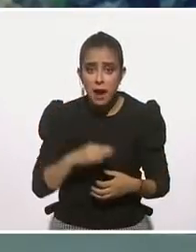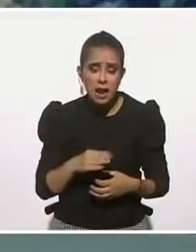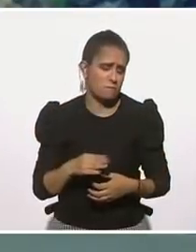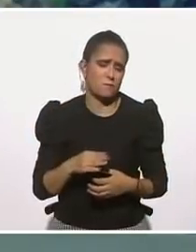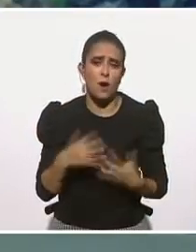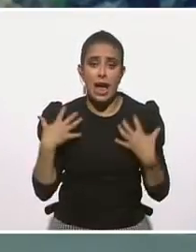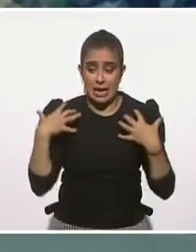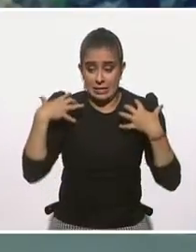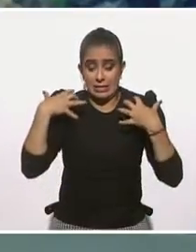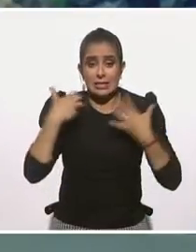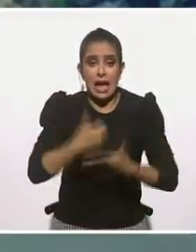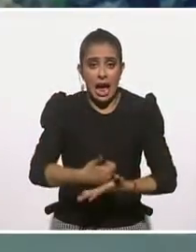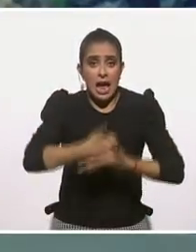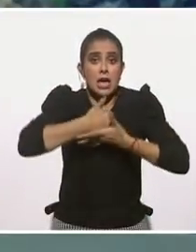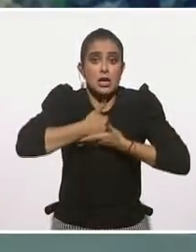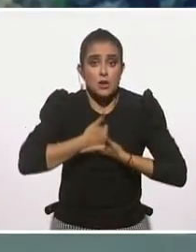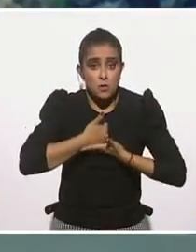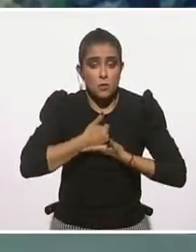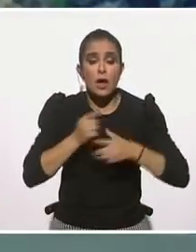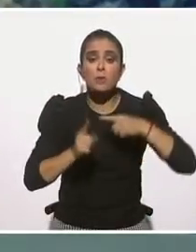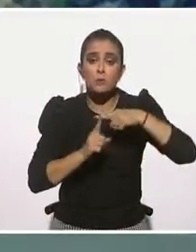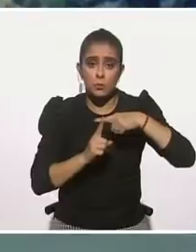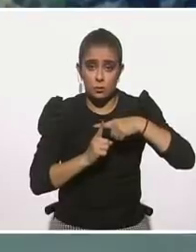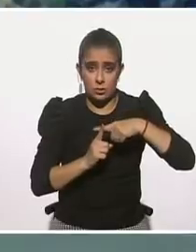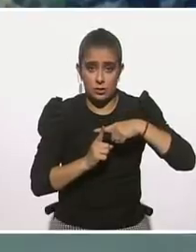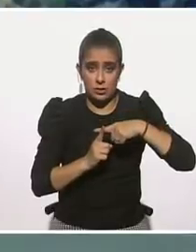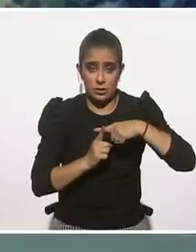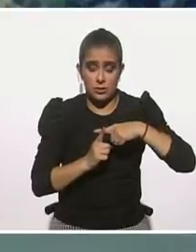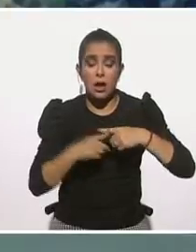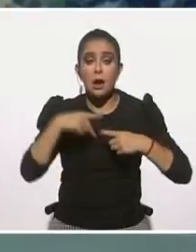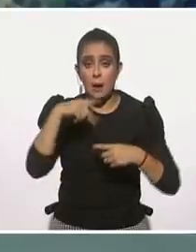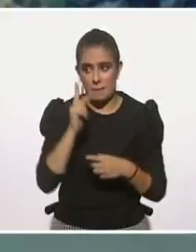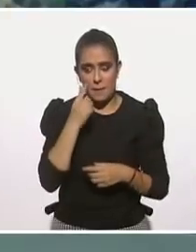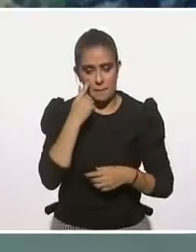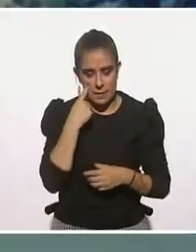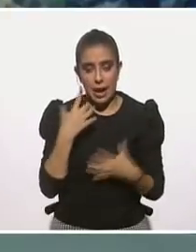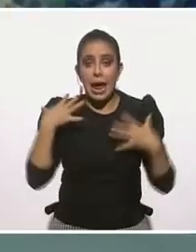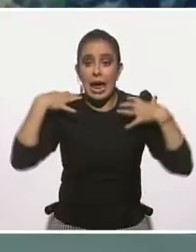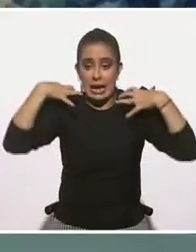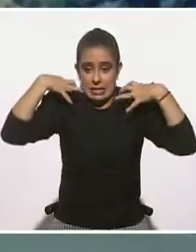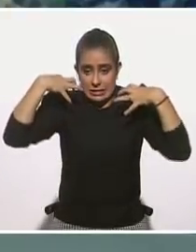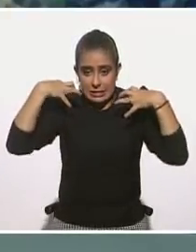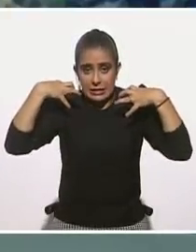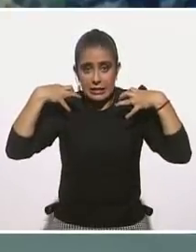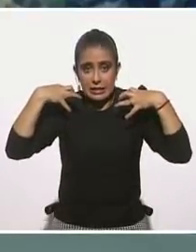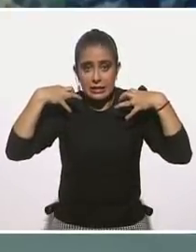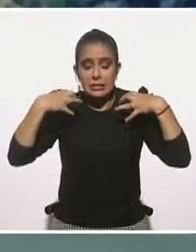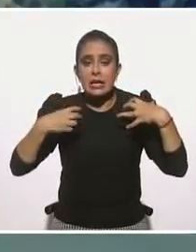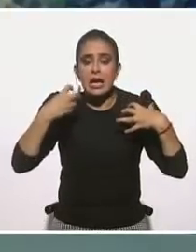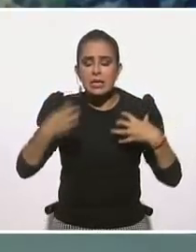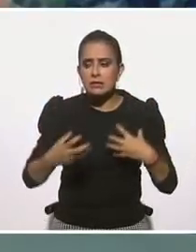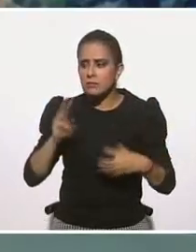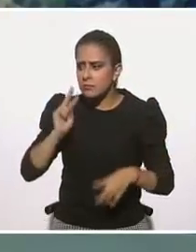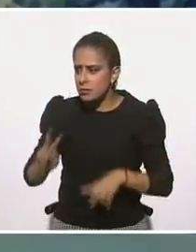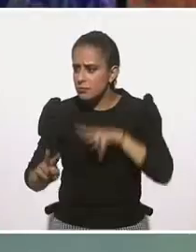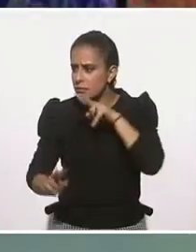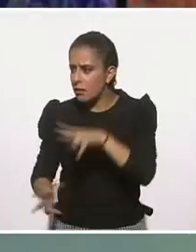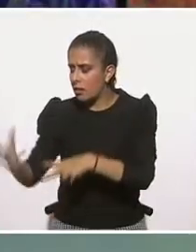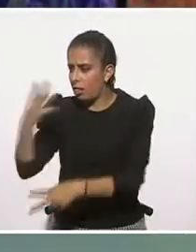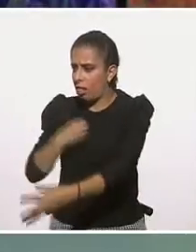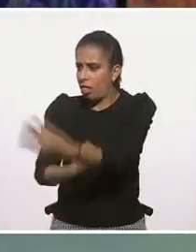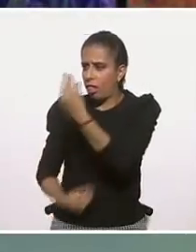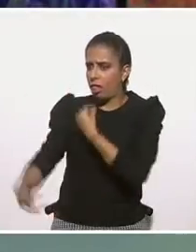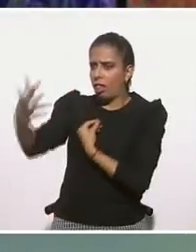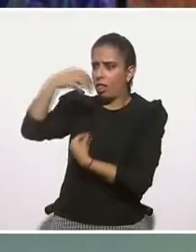mantiene vivos. El problema es que el estrés es un proceso al que entran cosas a este proceso, pero también tengo que dejar que salgan